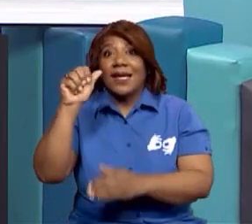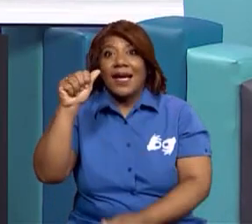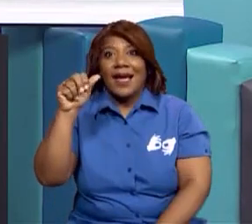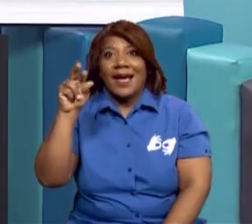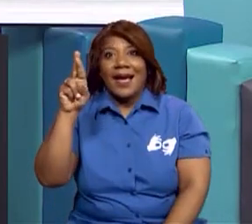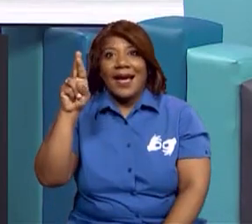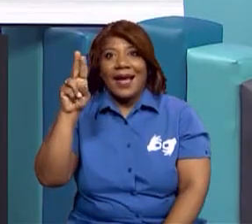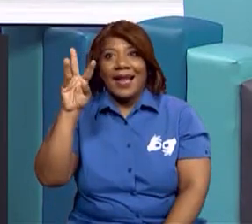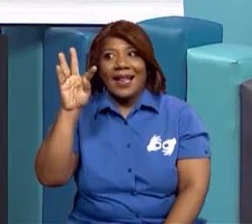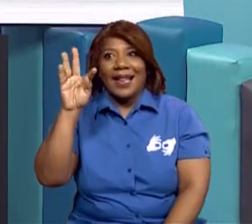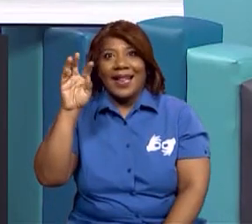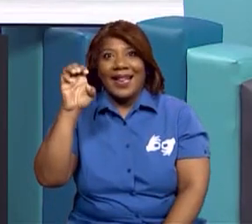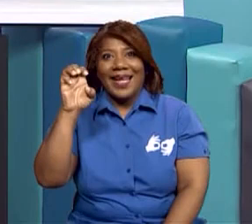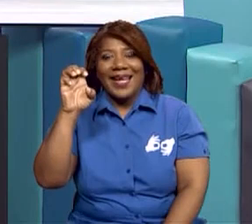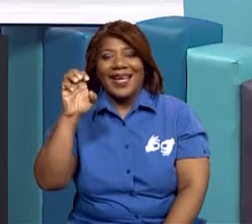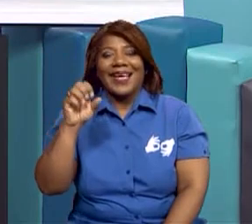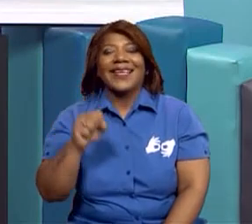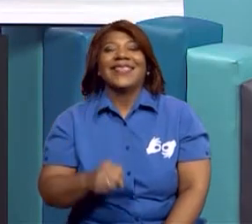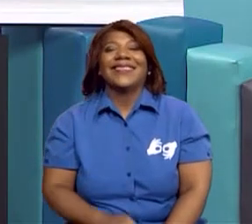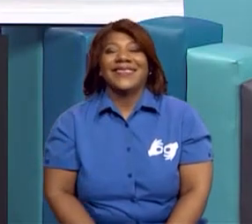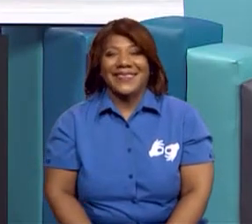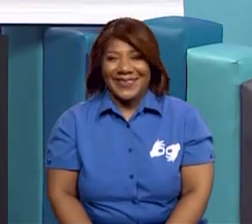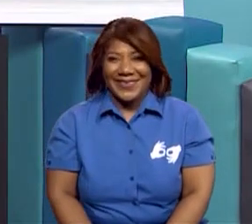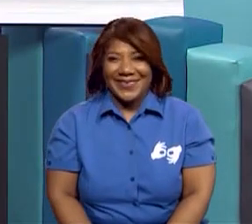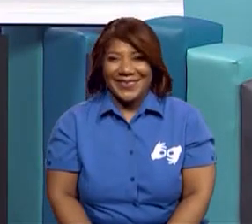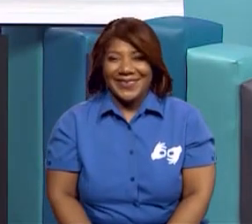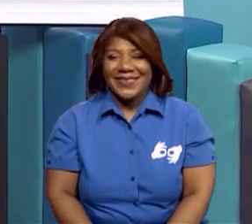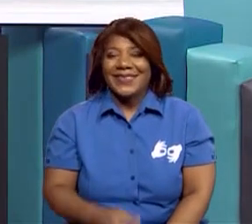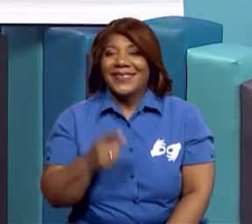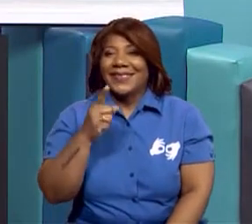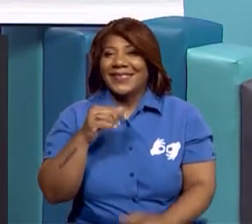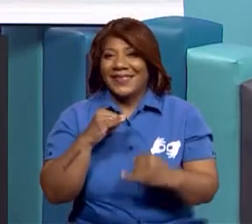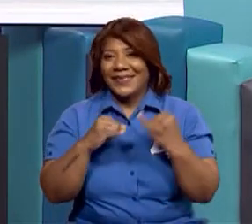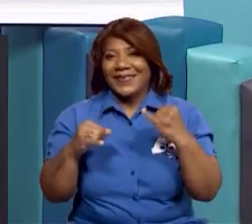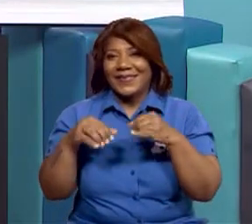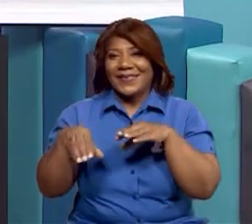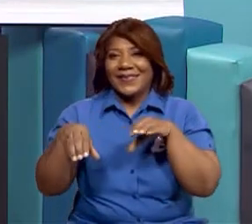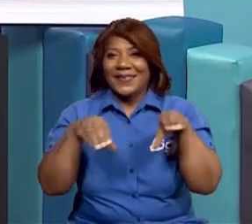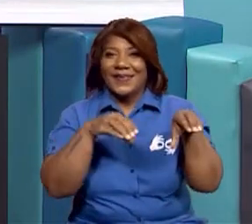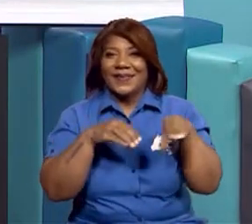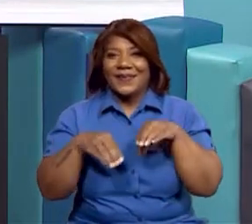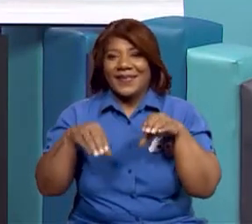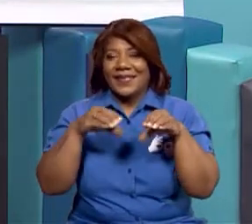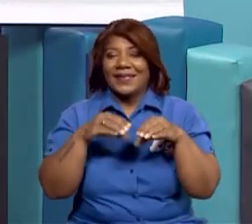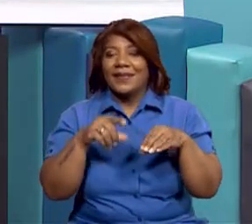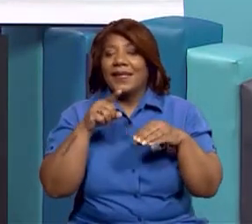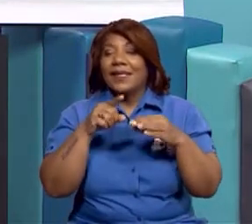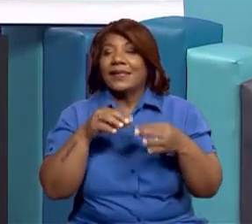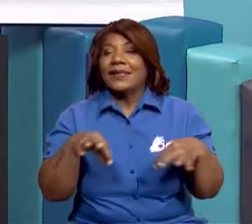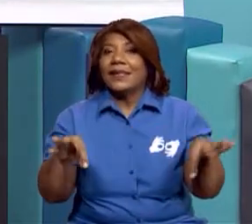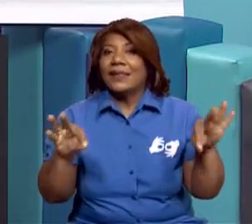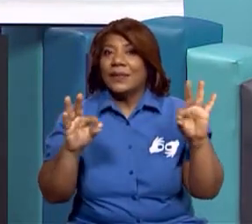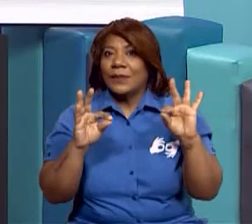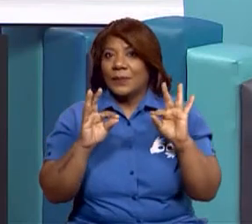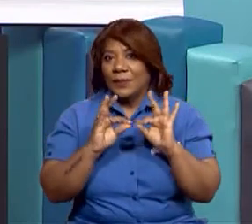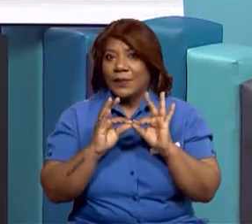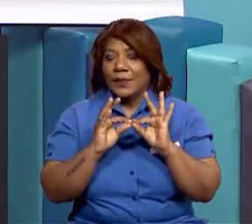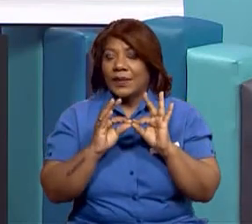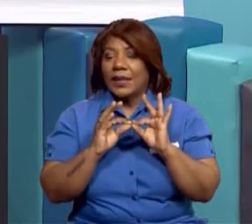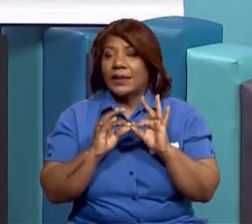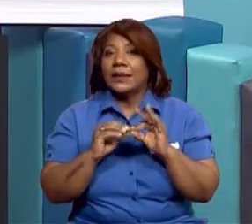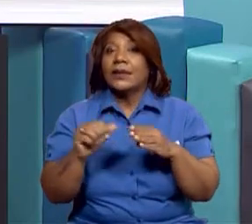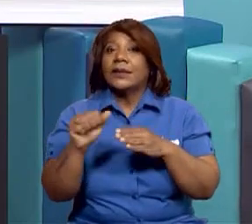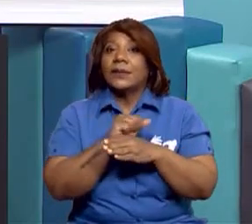y contar. Bien, y como última actividad, también para seguir reforzando, ¿verdad? Este